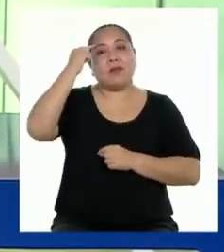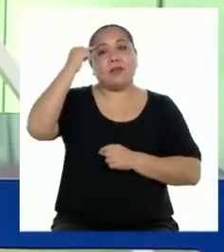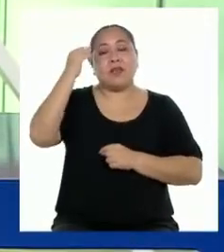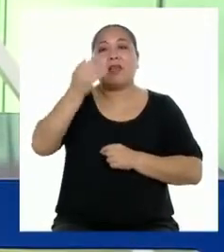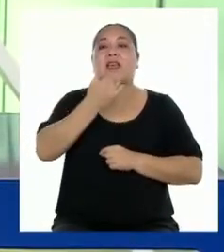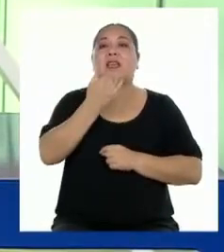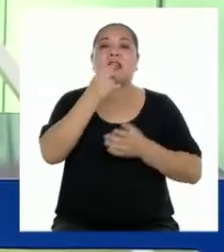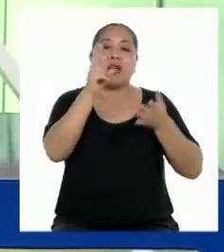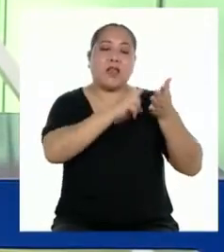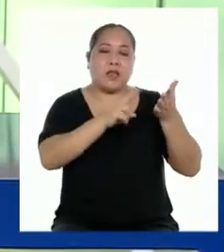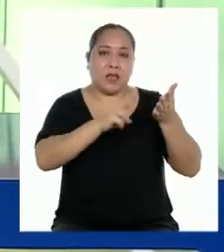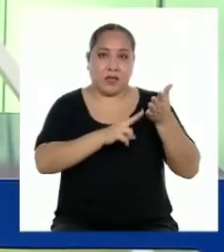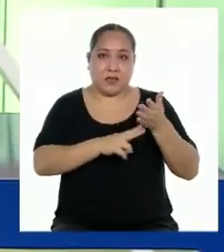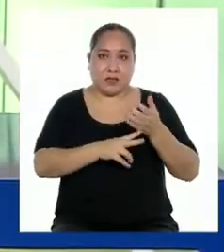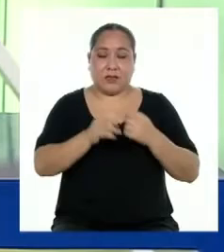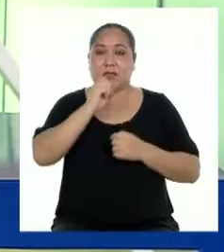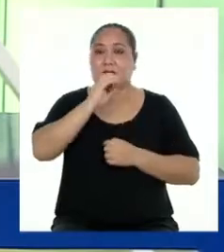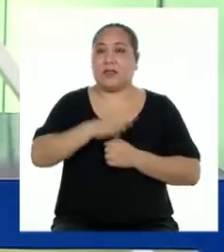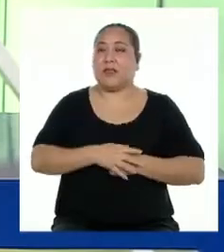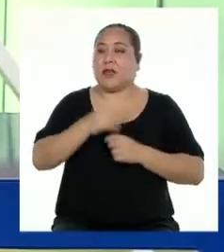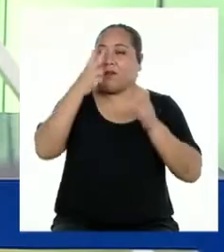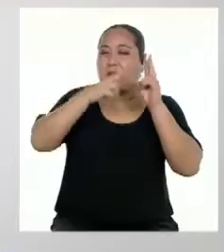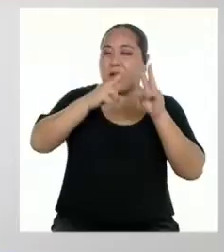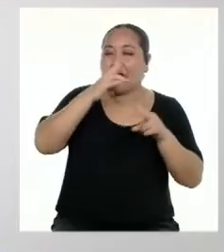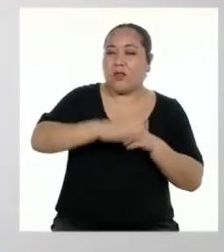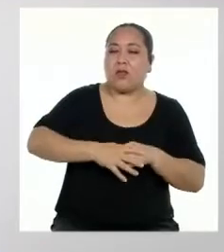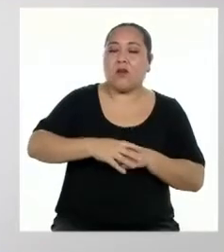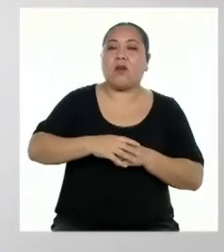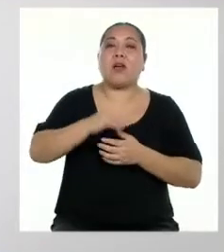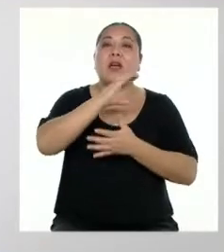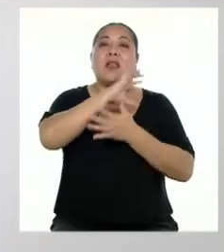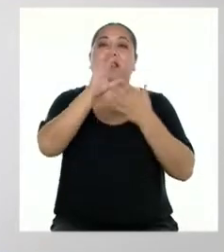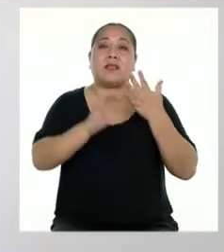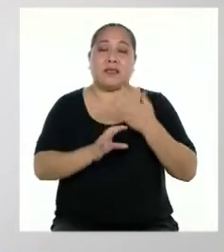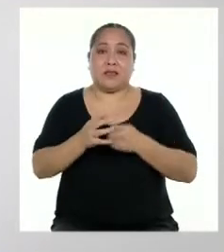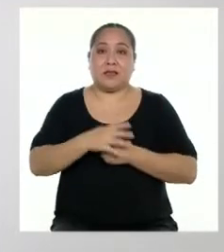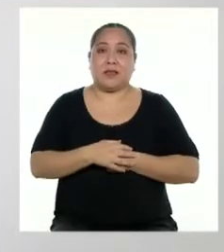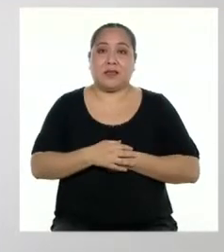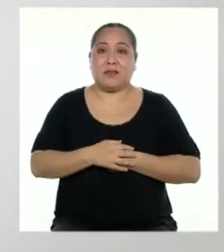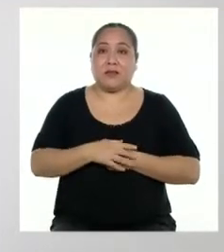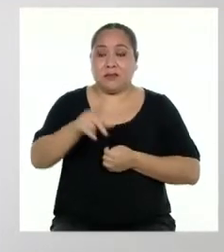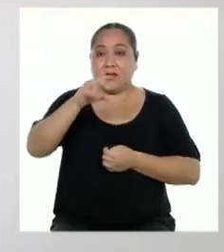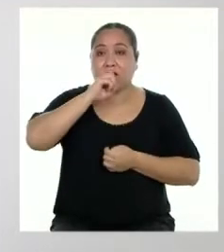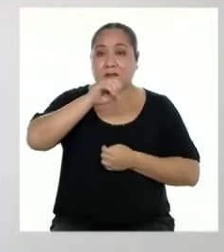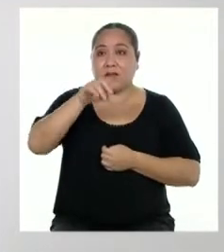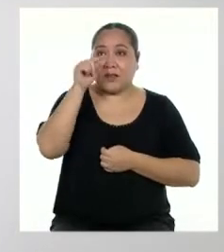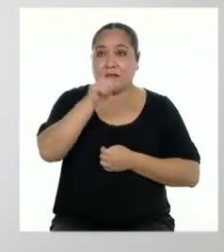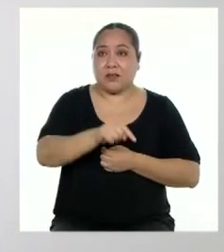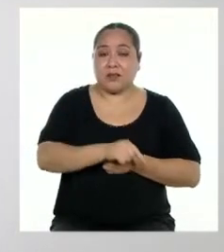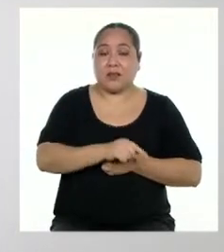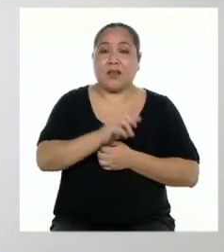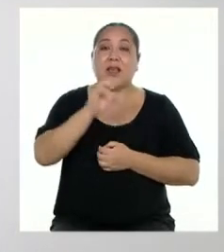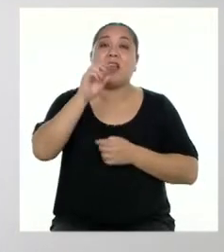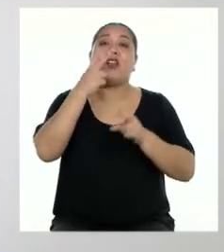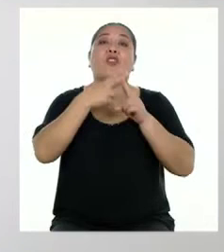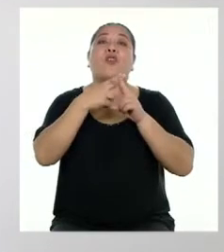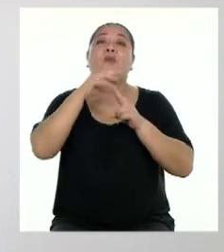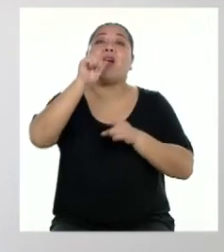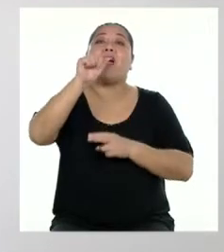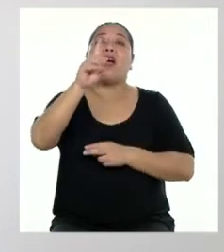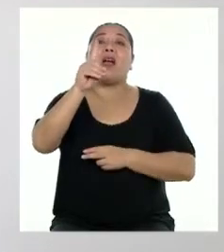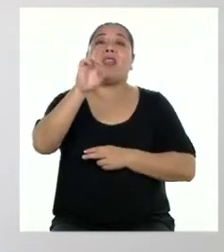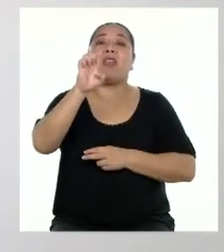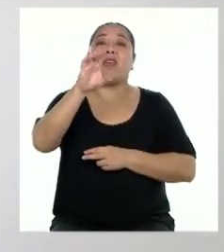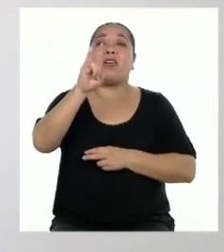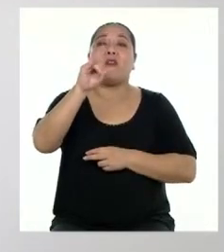nos leen y hablarles considerando sus características. Y al decir eso, estás hablando de la adecuación, que es